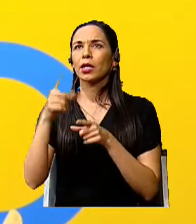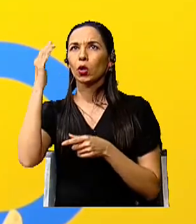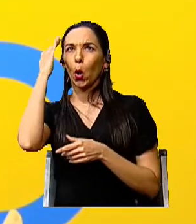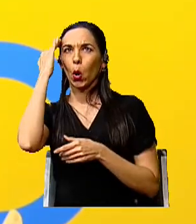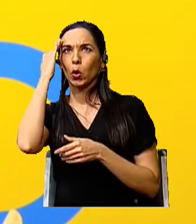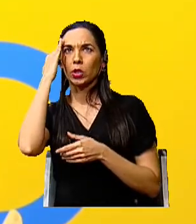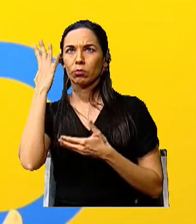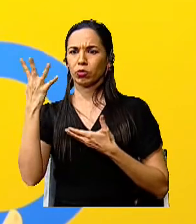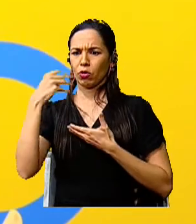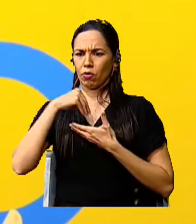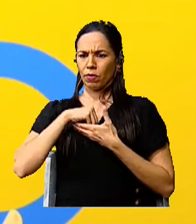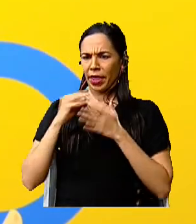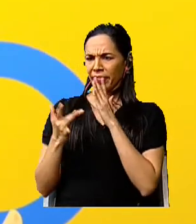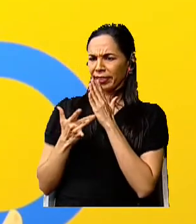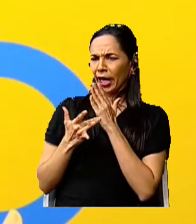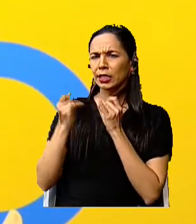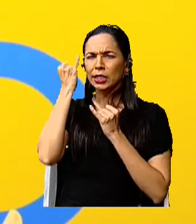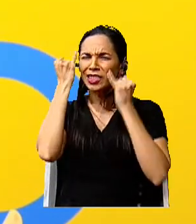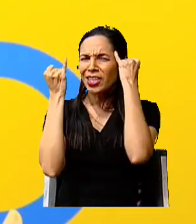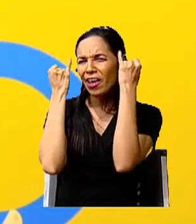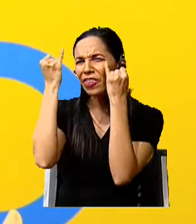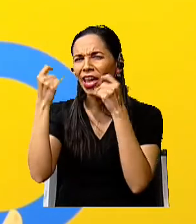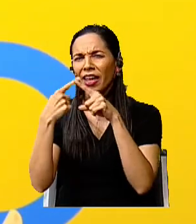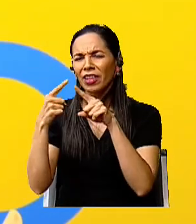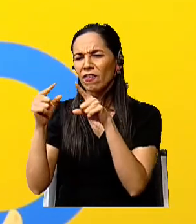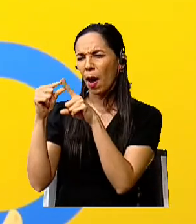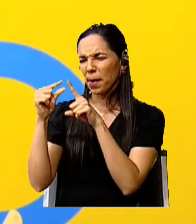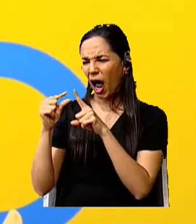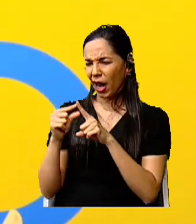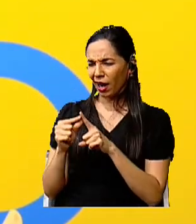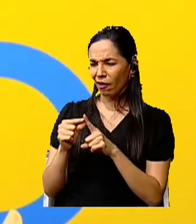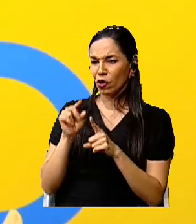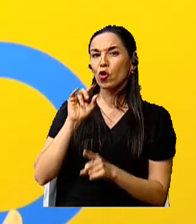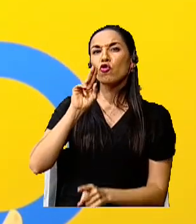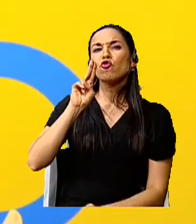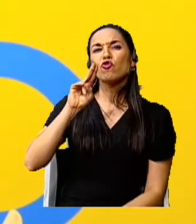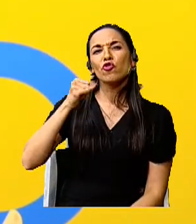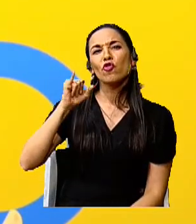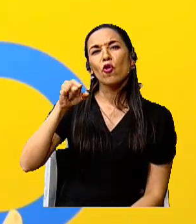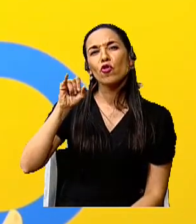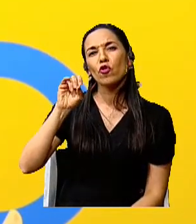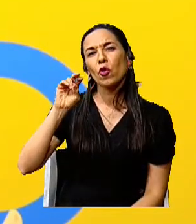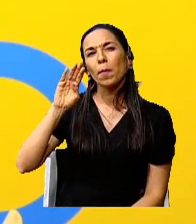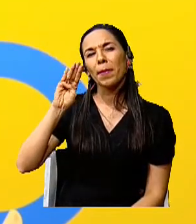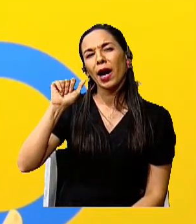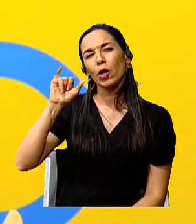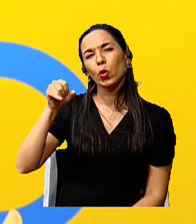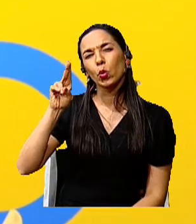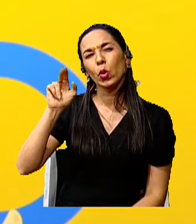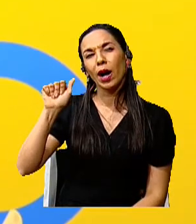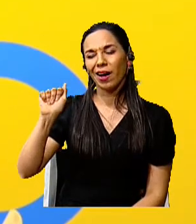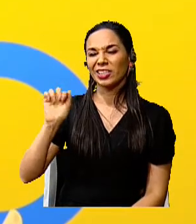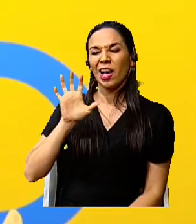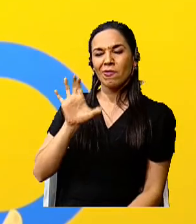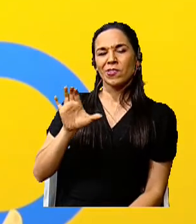con conocimientos, con técnicas, con ideas, con palabras. ¡Ese uyuyuy, bajura! Es muy tico.